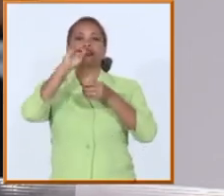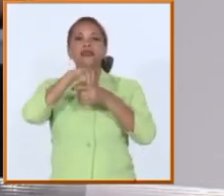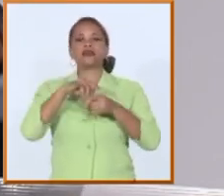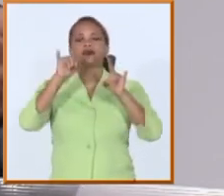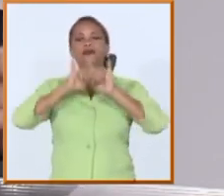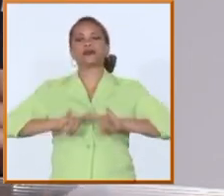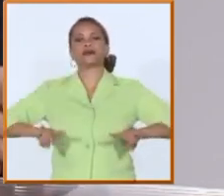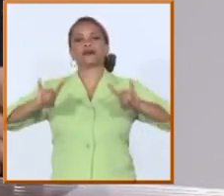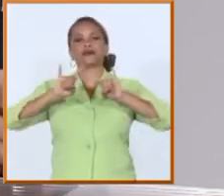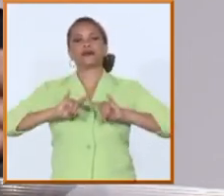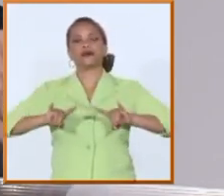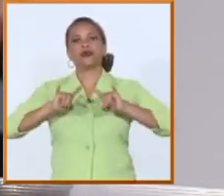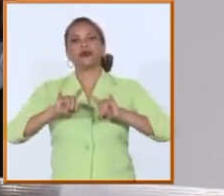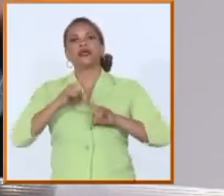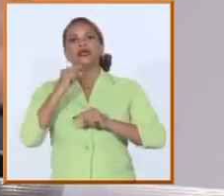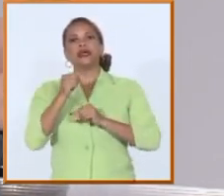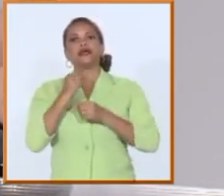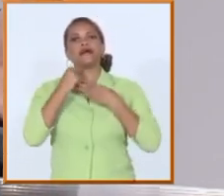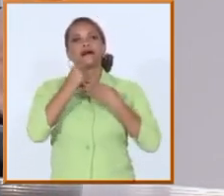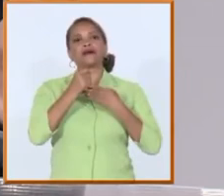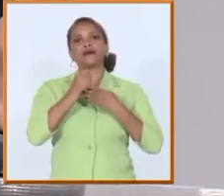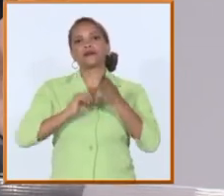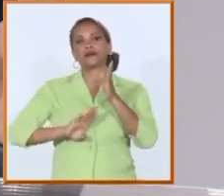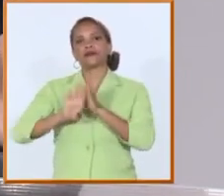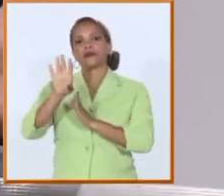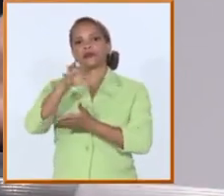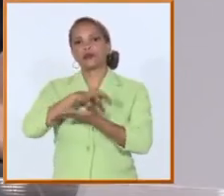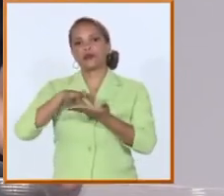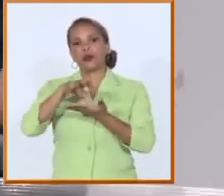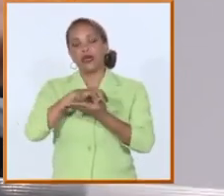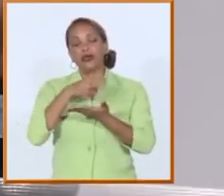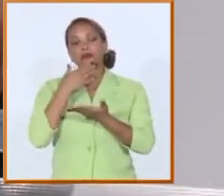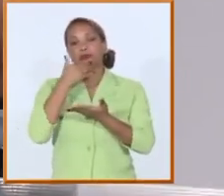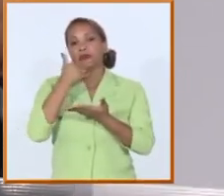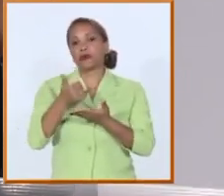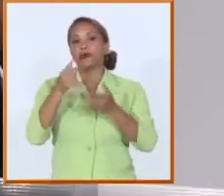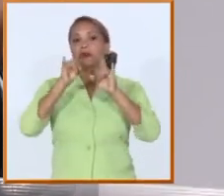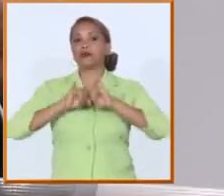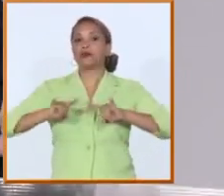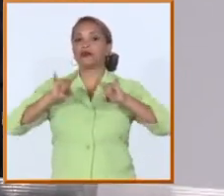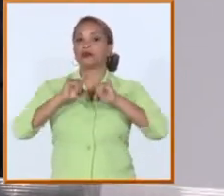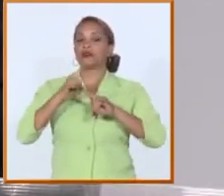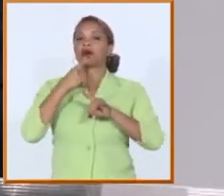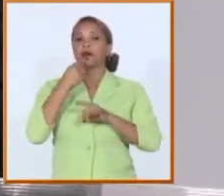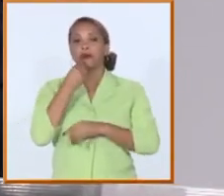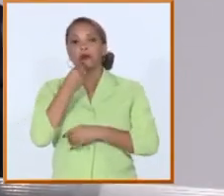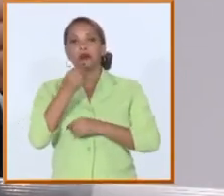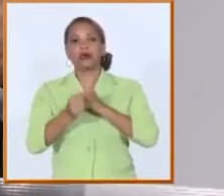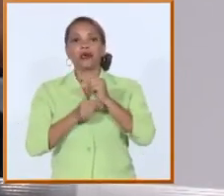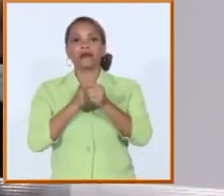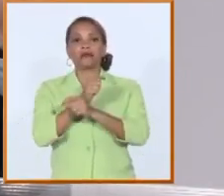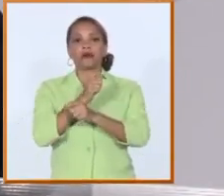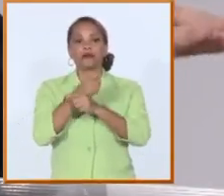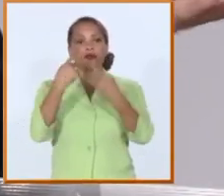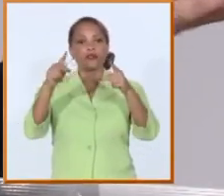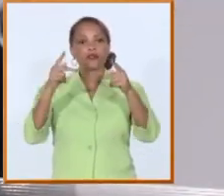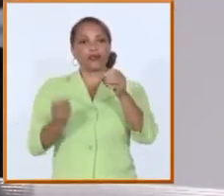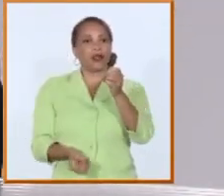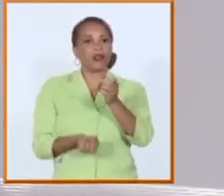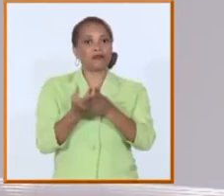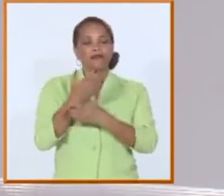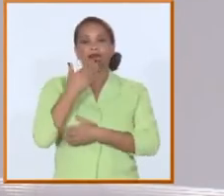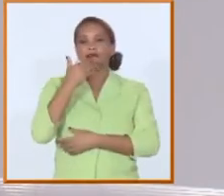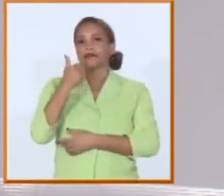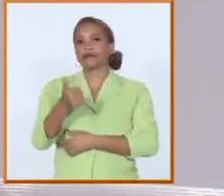y que tributa el desarrollo local nos hace una universidad más pertinente nos hace una universidad que puede formar mejor a sus profesionales y entonces nos hace una